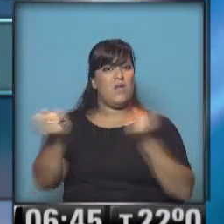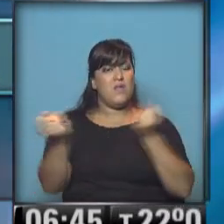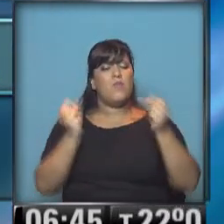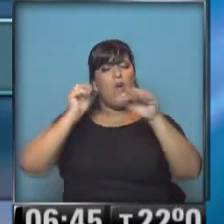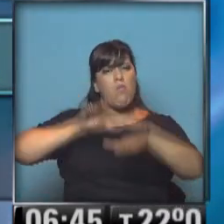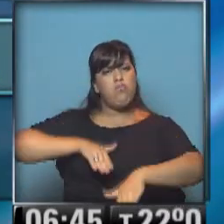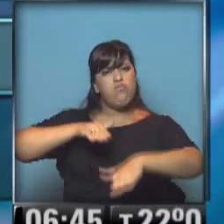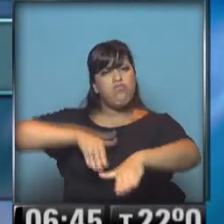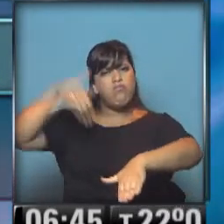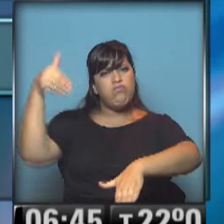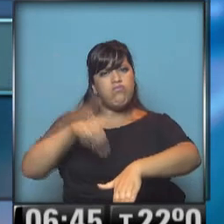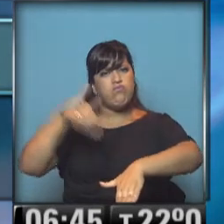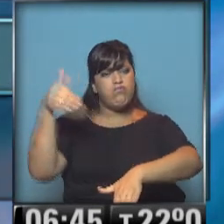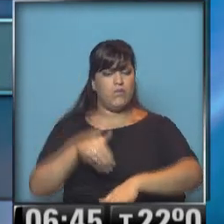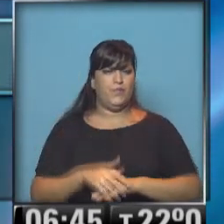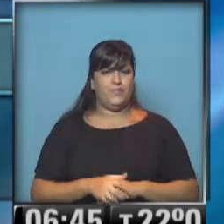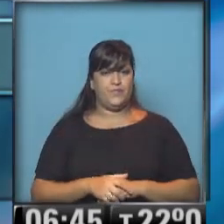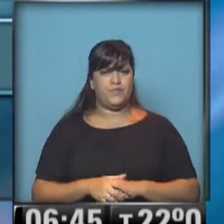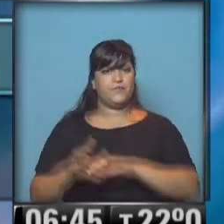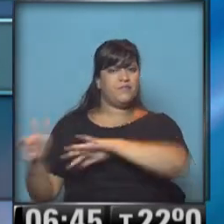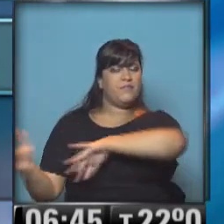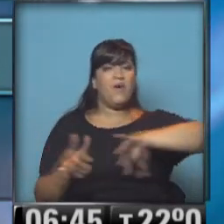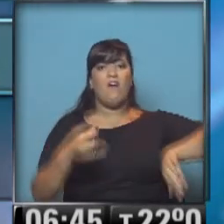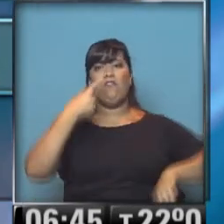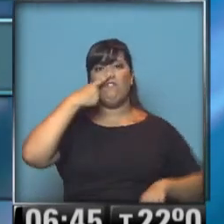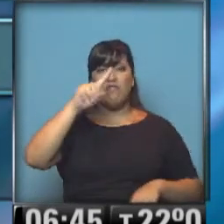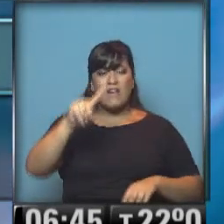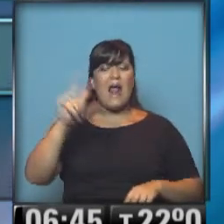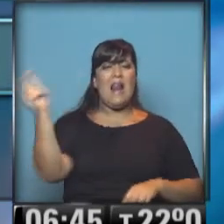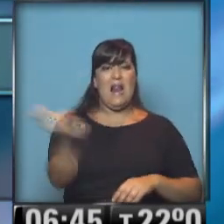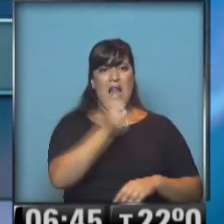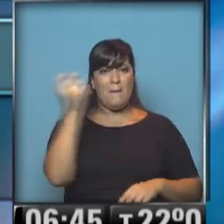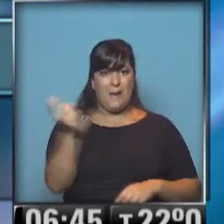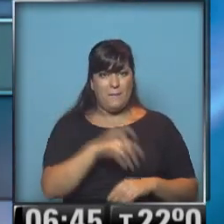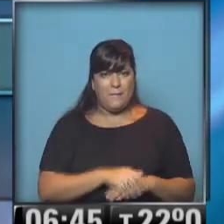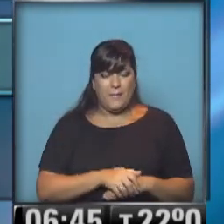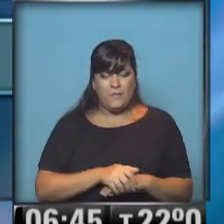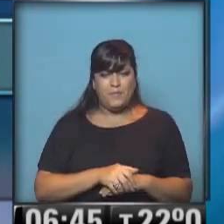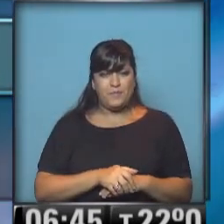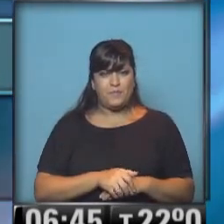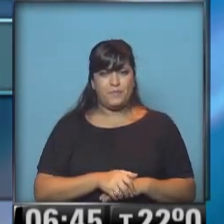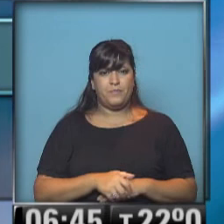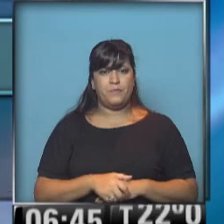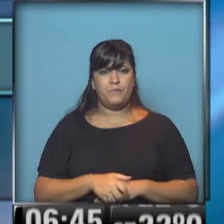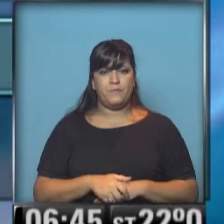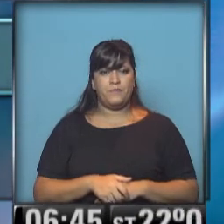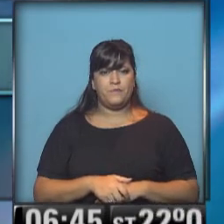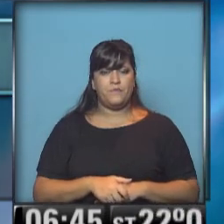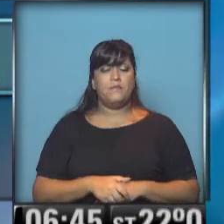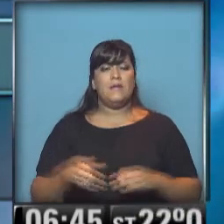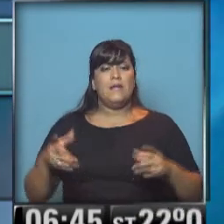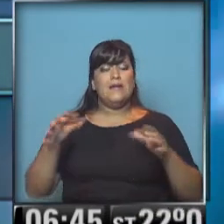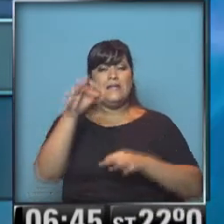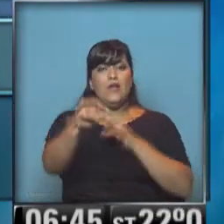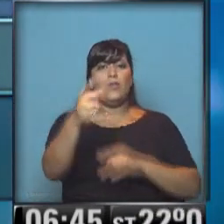lento y está balizado. Y vamos a cerrar la recorrida de hoy en La Pampa, en el centro geográfico de nuestro país, kilómetro